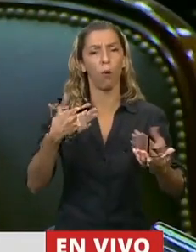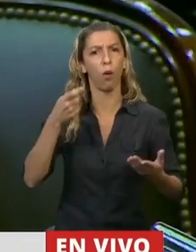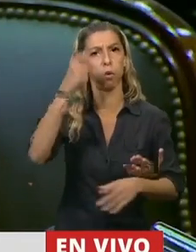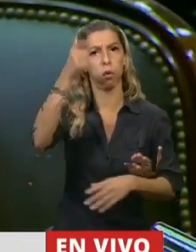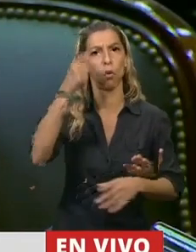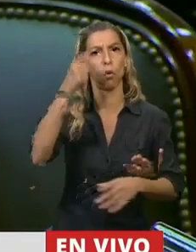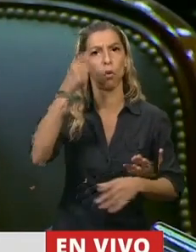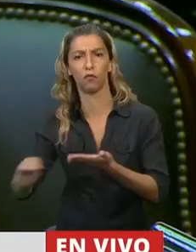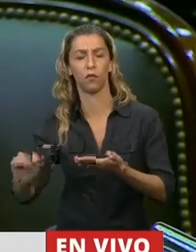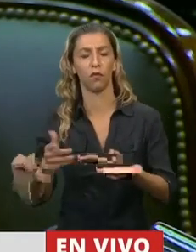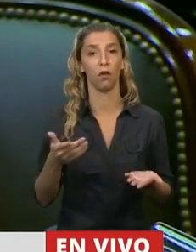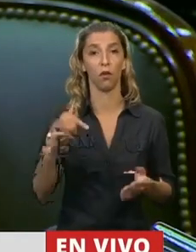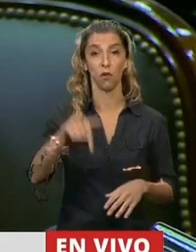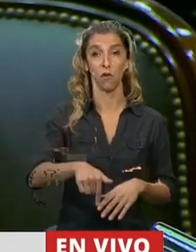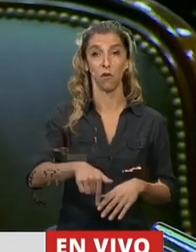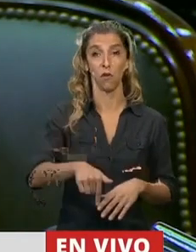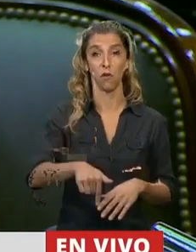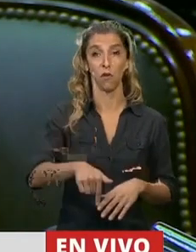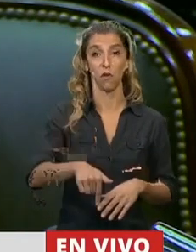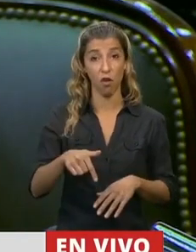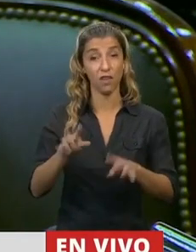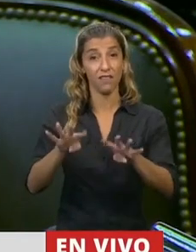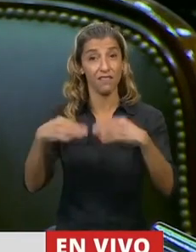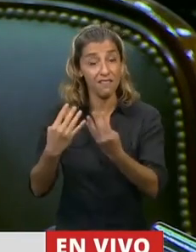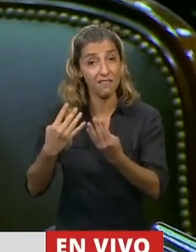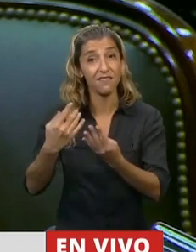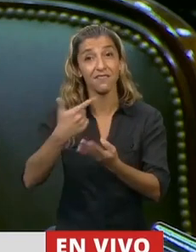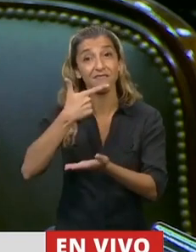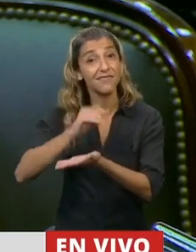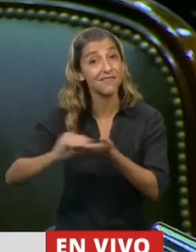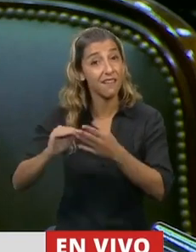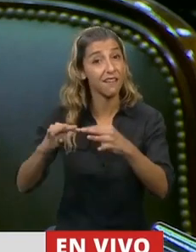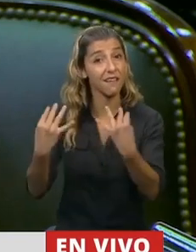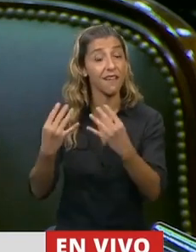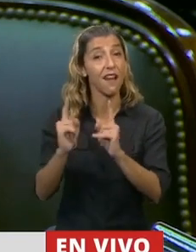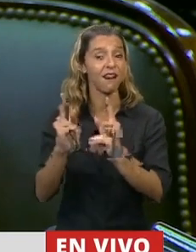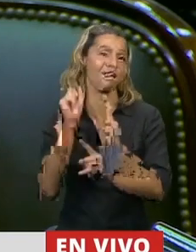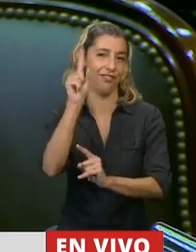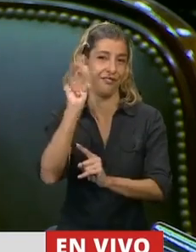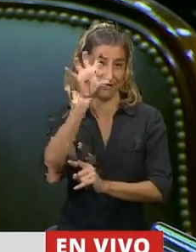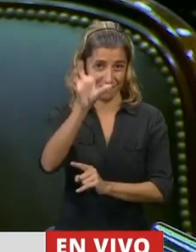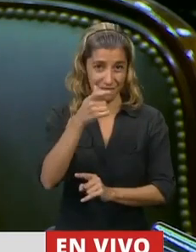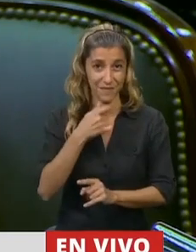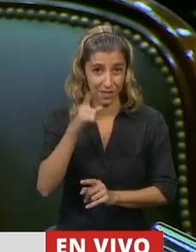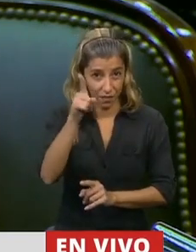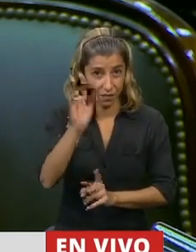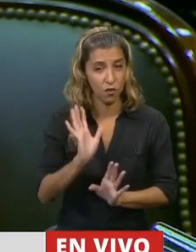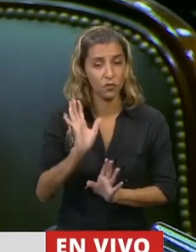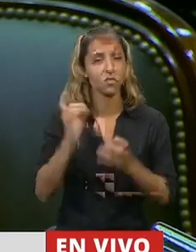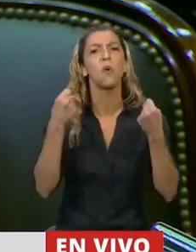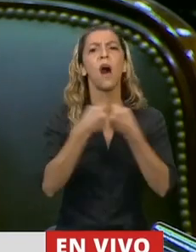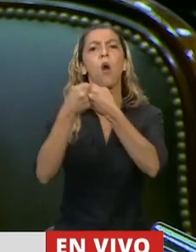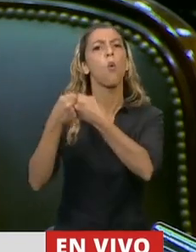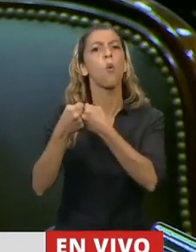este senador y hacer que el senado de la provincia de Mendoza, con el acuerdo de todos los